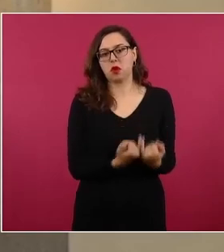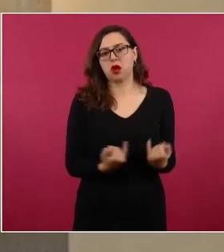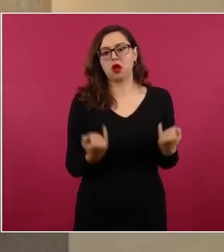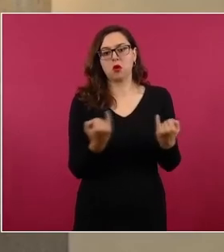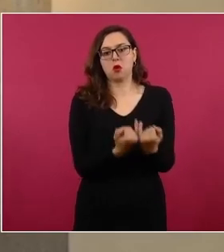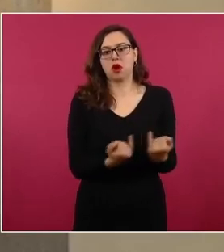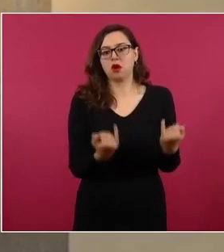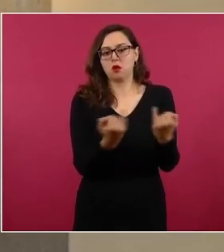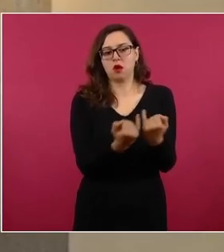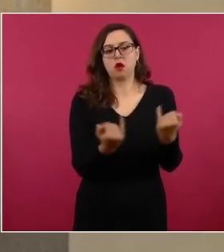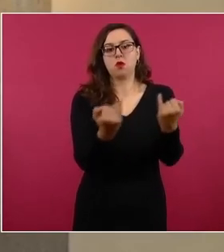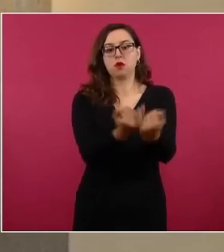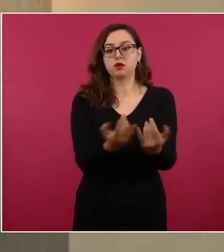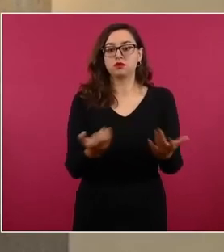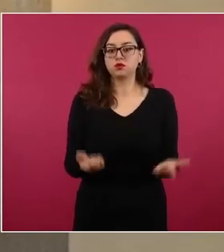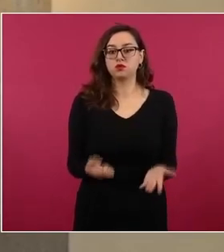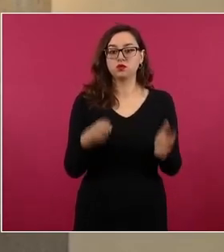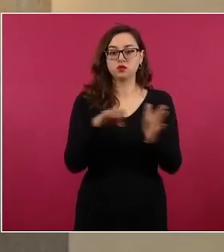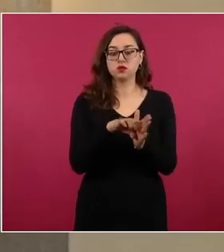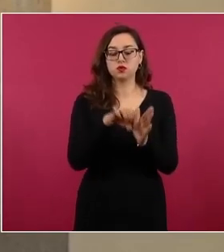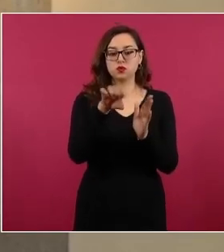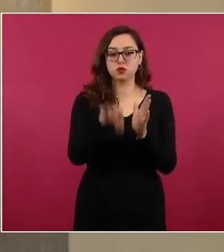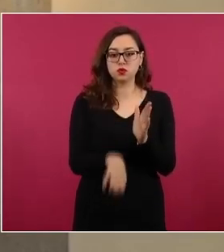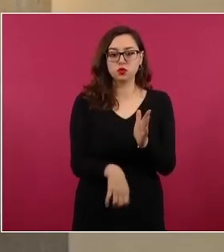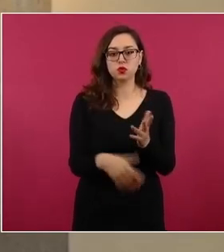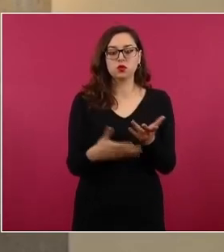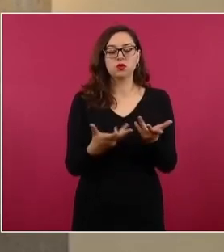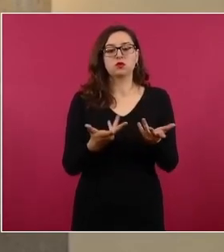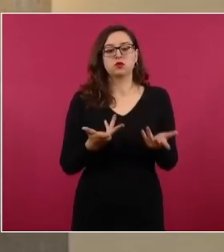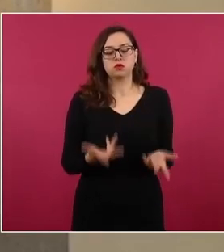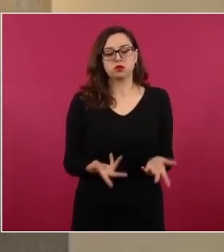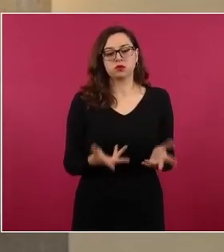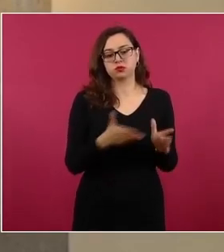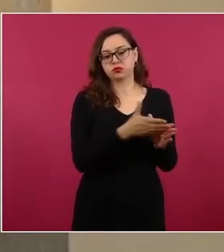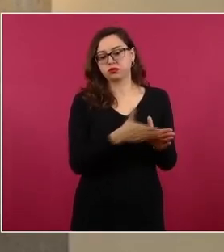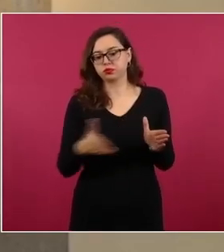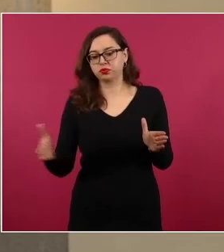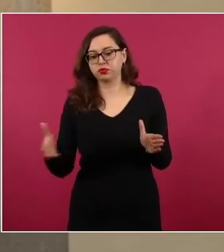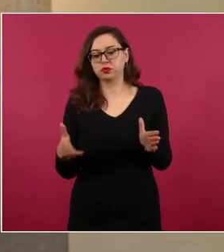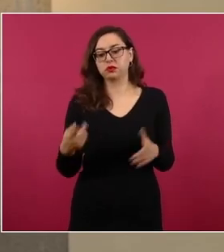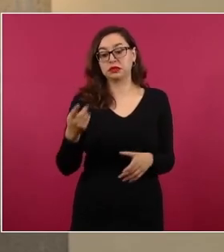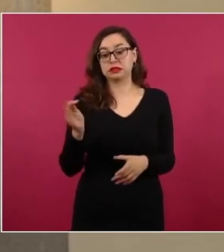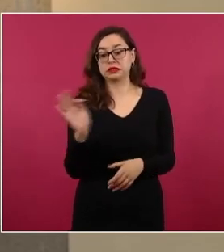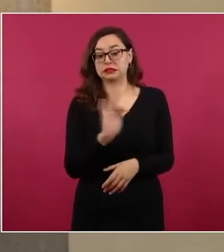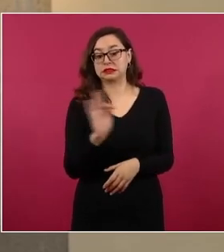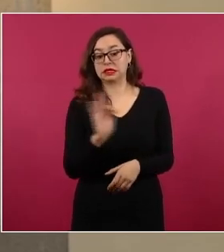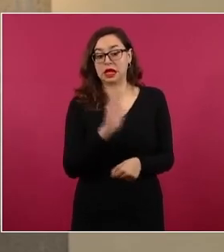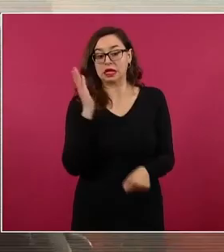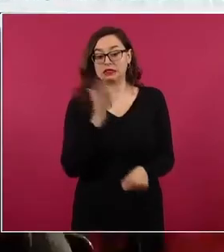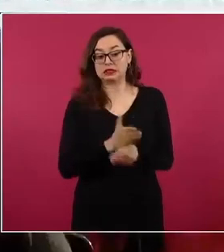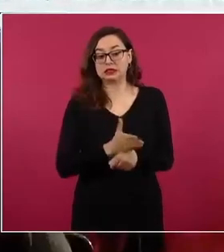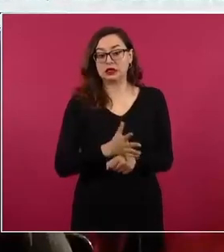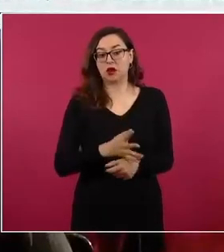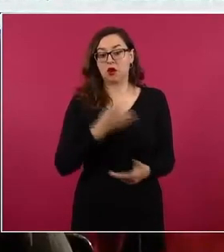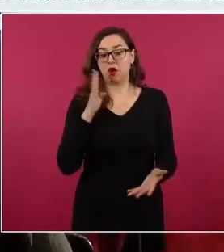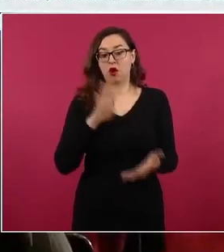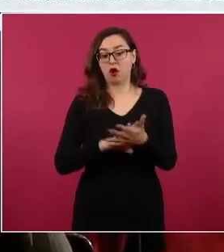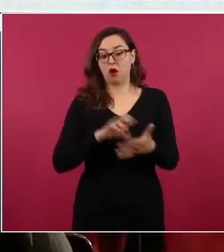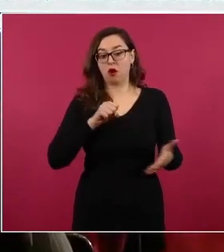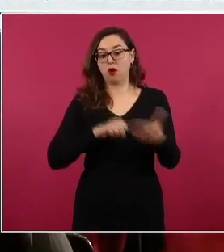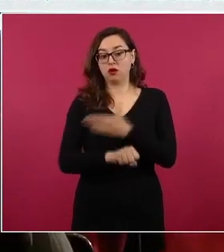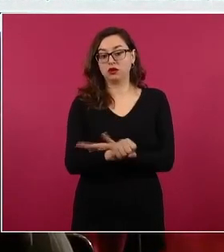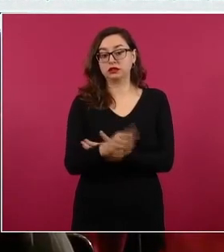para delitos con una pena cuyo término medio aritmético fuera mayor de cinco años de prisión. En el 85